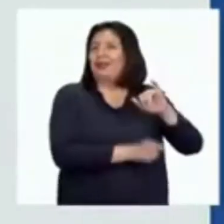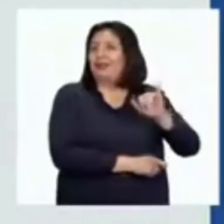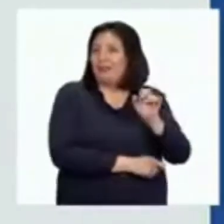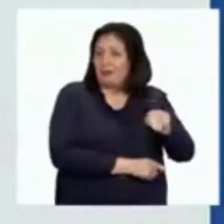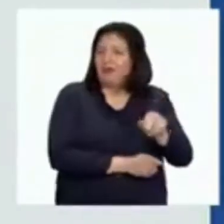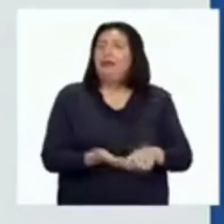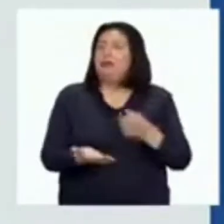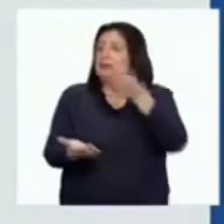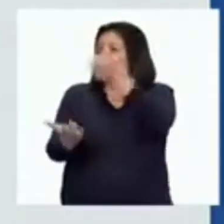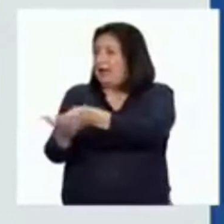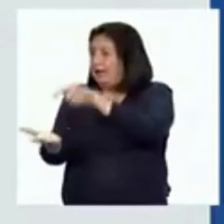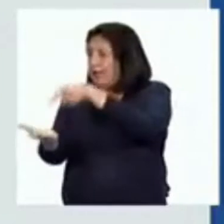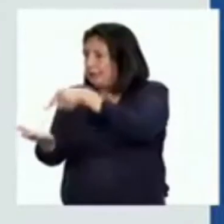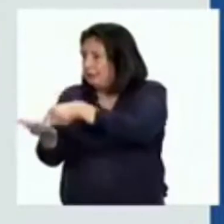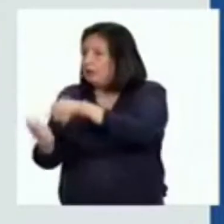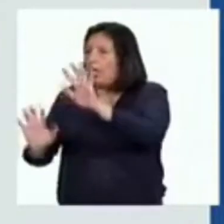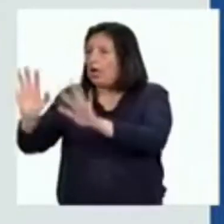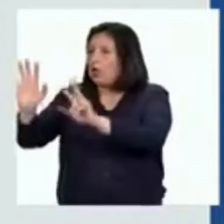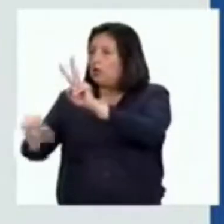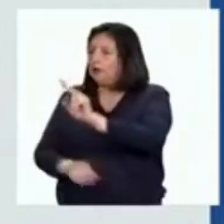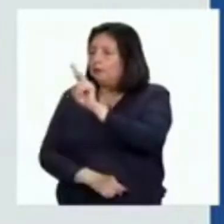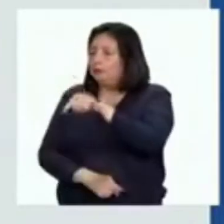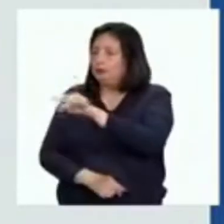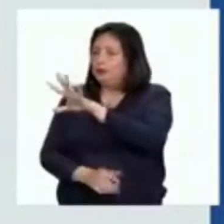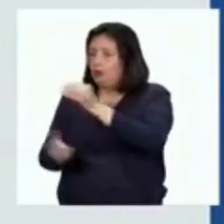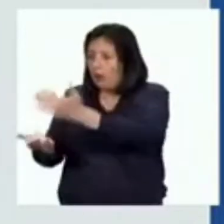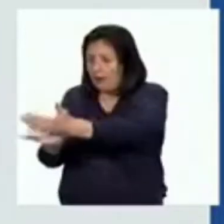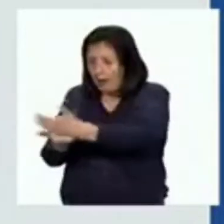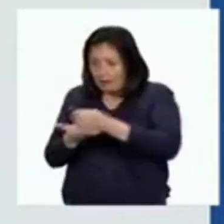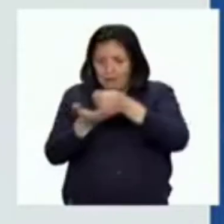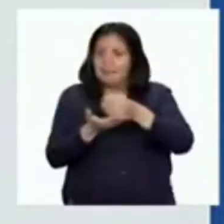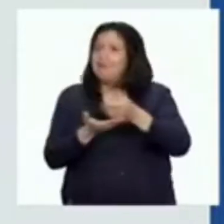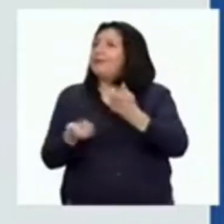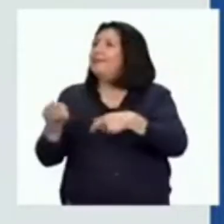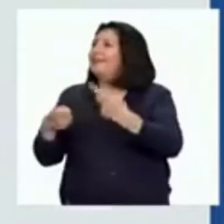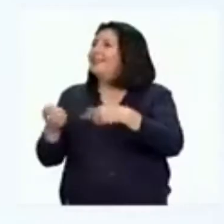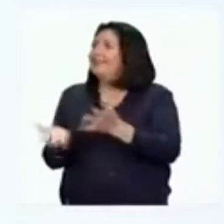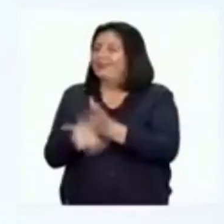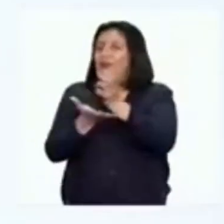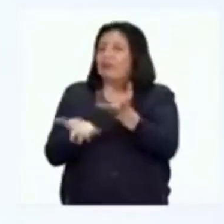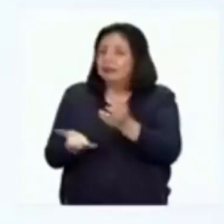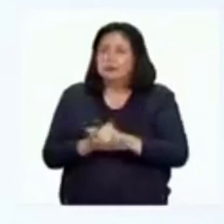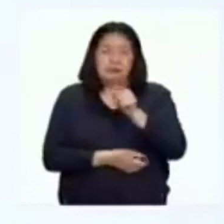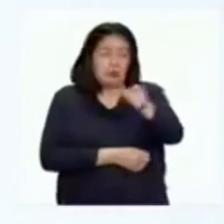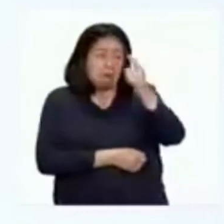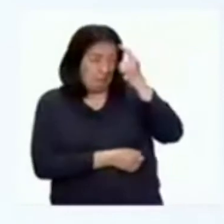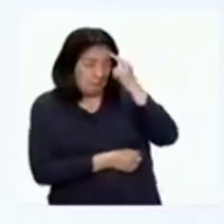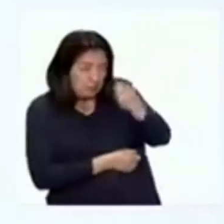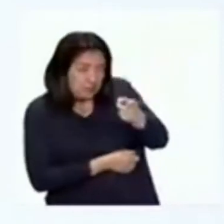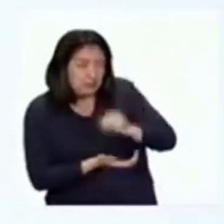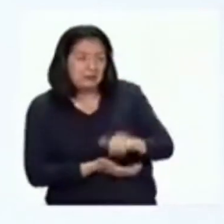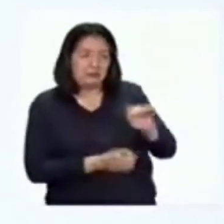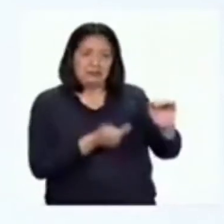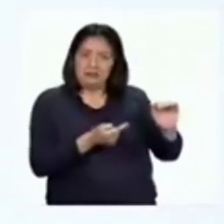pavo de la deuda y los 12 soles con 50 céntimos de ganancia por la venta de los juanes. ¿Ustedes piensan que